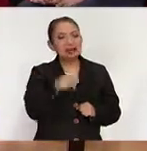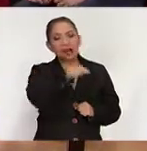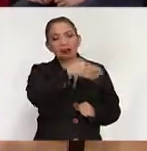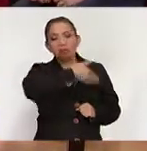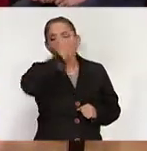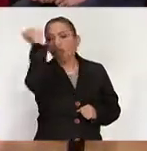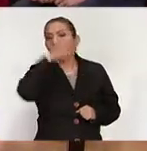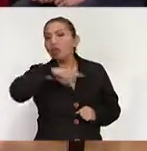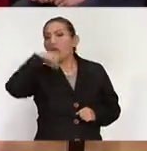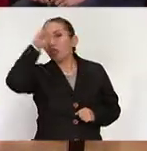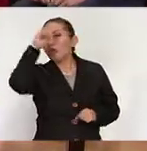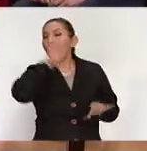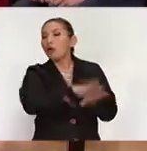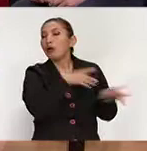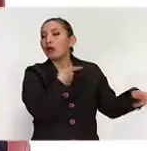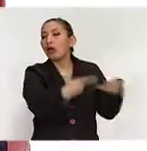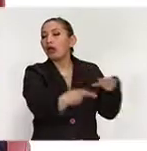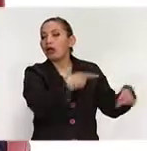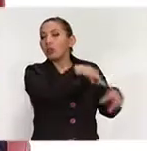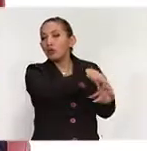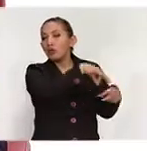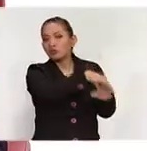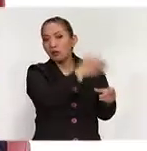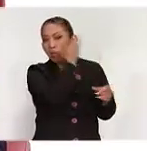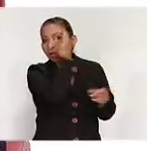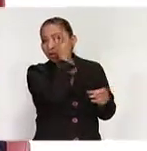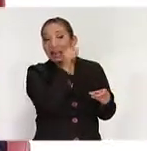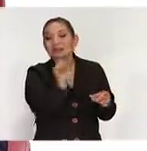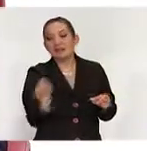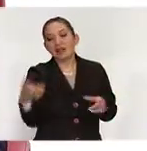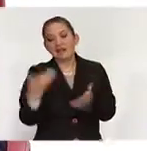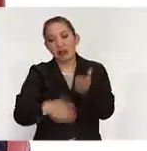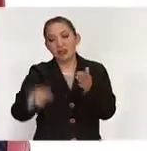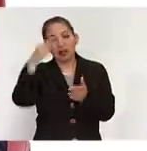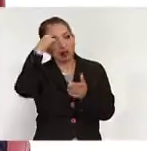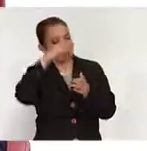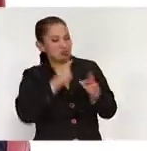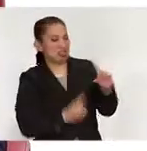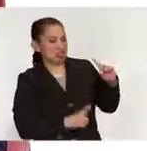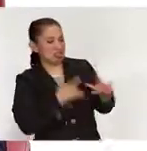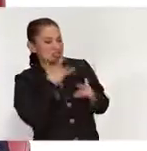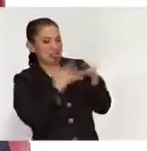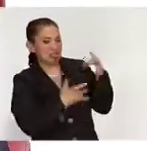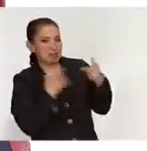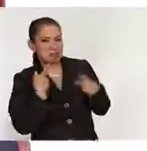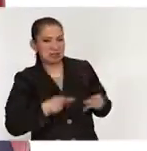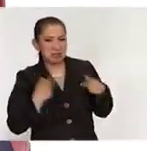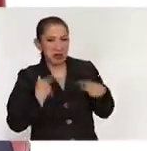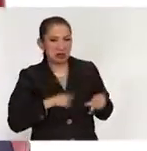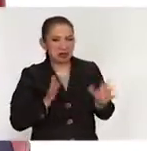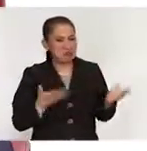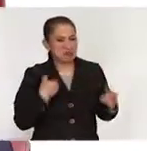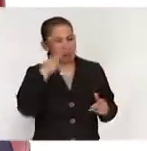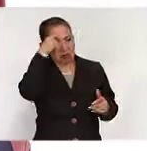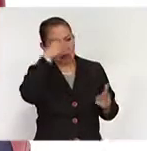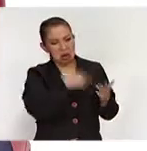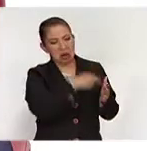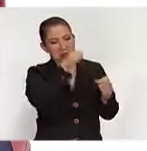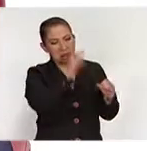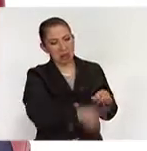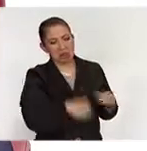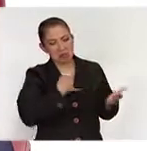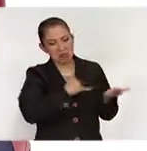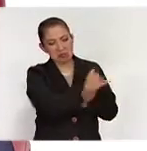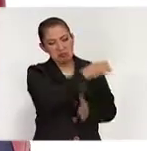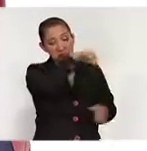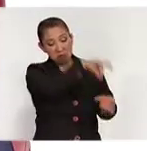desconocimiento de un proceso electoral de cómo se organiza es justamente la falta de credibilidad de la ciudadanía la apatía para para poderse emitir su